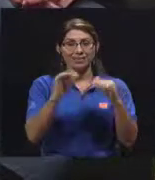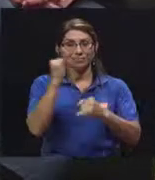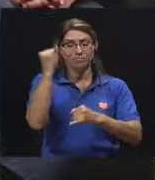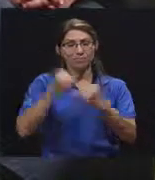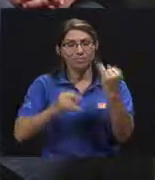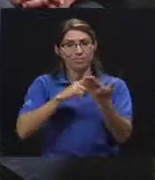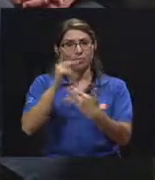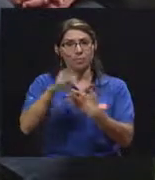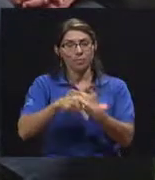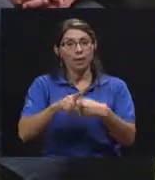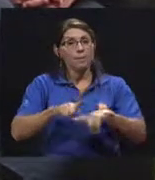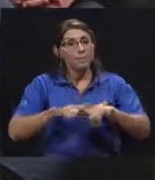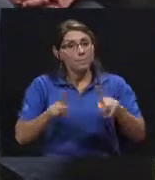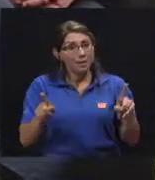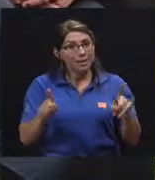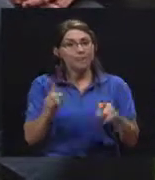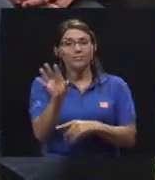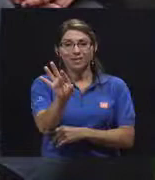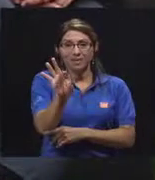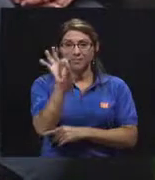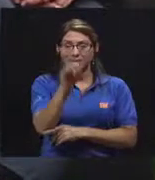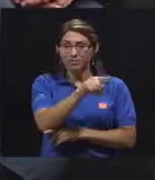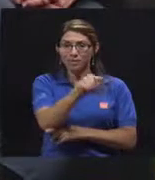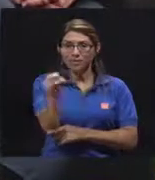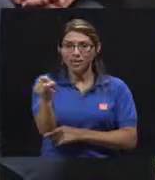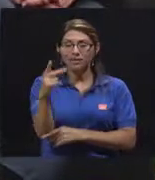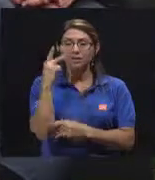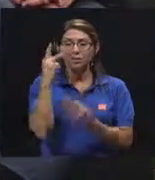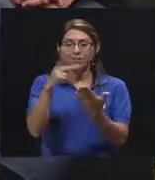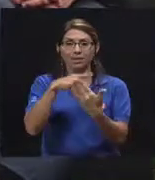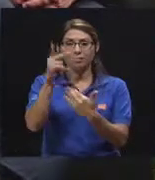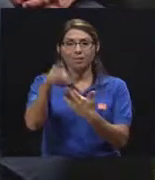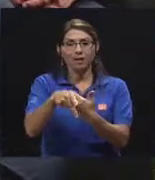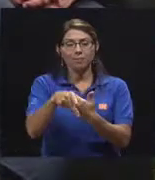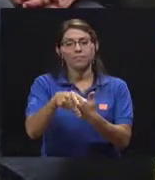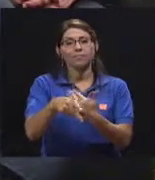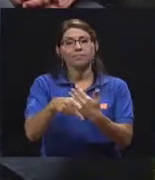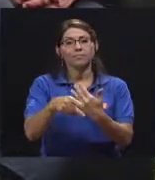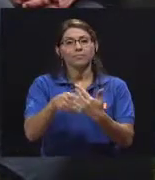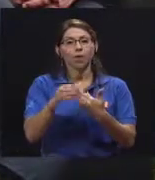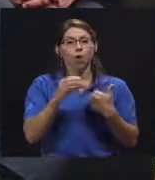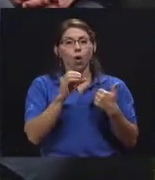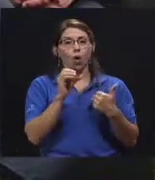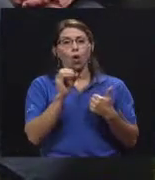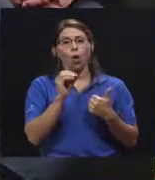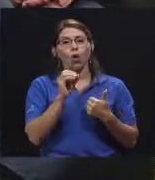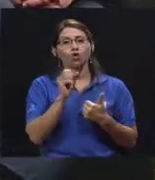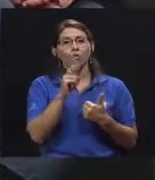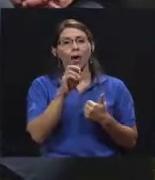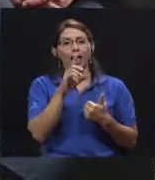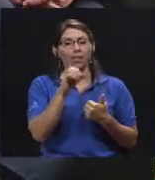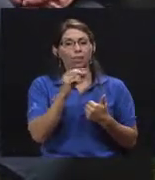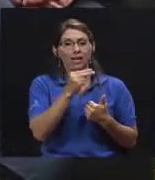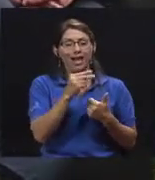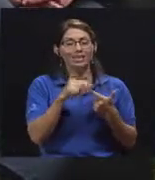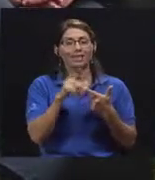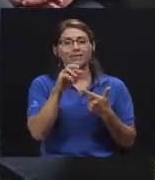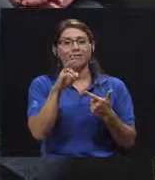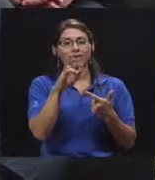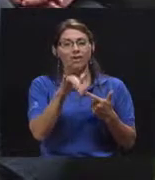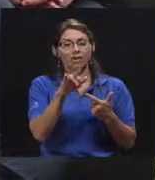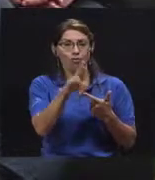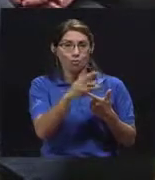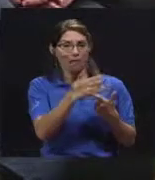al final de nuestro programa, pero por supuesto que la invitación está abierta para que nos siga acompañando Osvaldo Hernández y Freddy Román de la Cruz Roja Costa